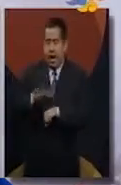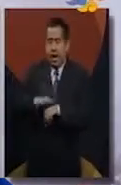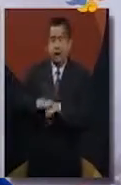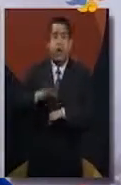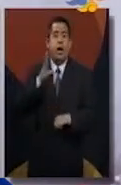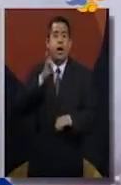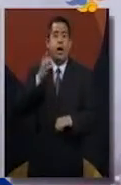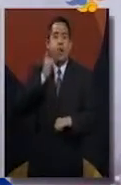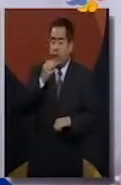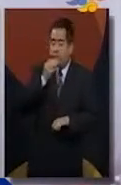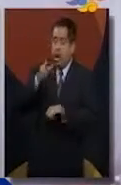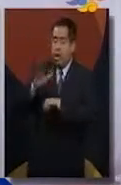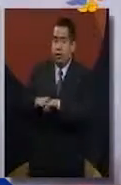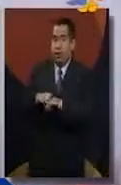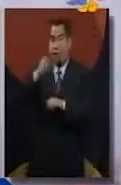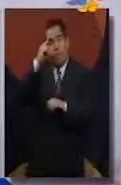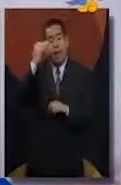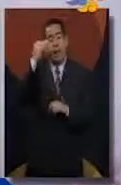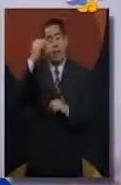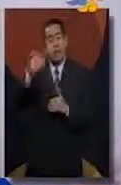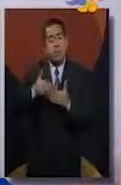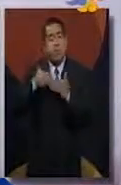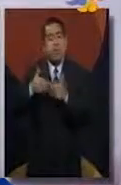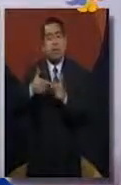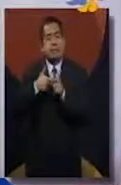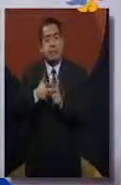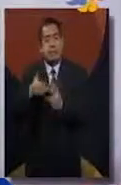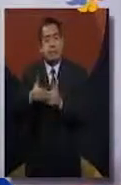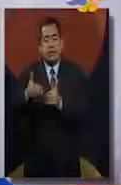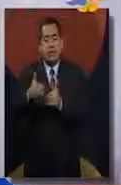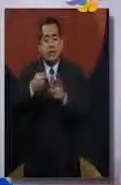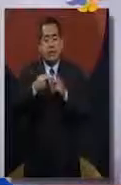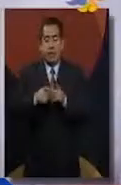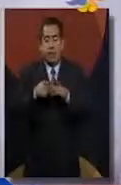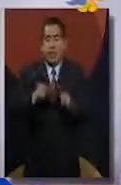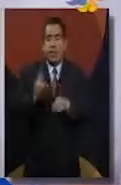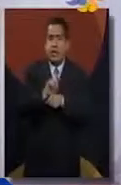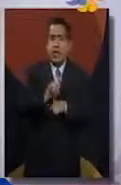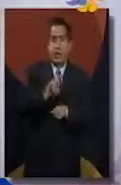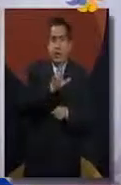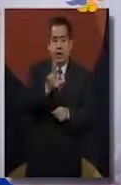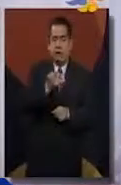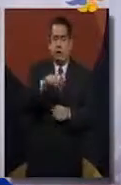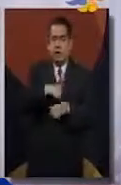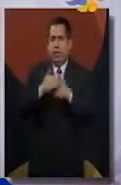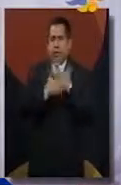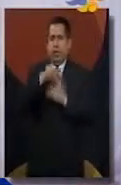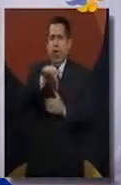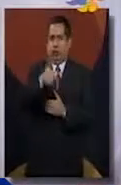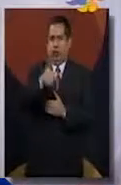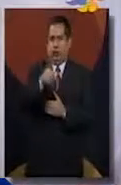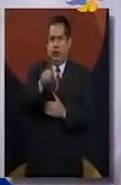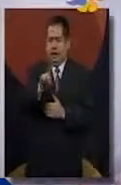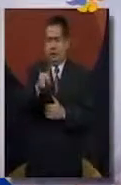Diputados a realizar un periodo de sesiones extraordinarias cuya apertura será el martes 16 de julio a las 11 horas. Entre los temas que